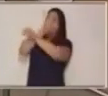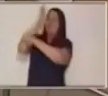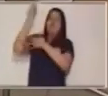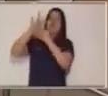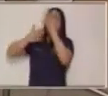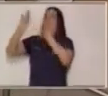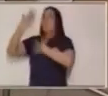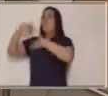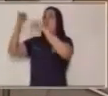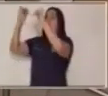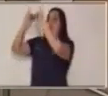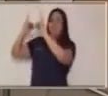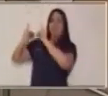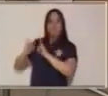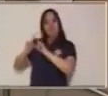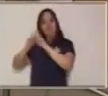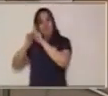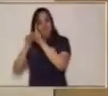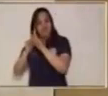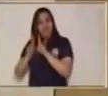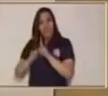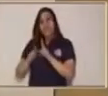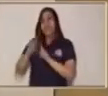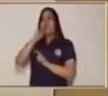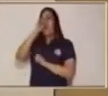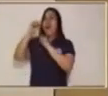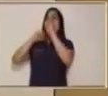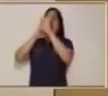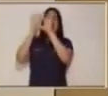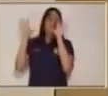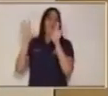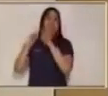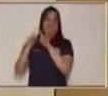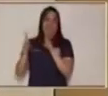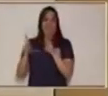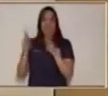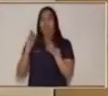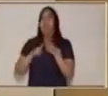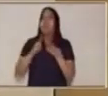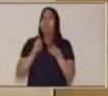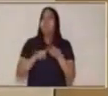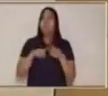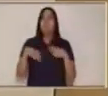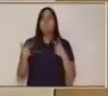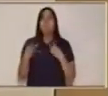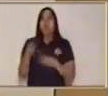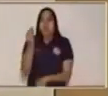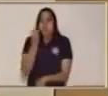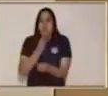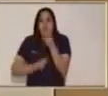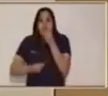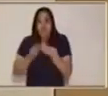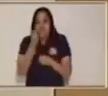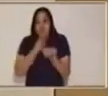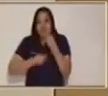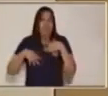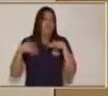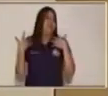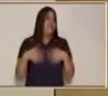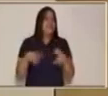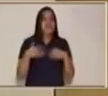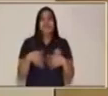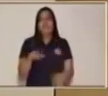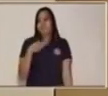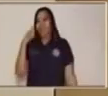diseños preciosos que están por todo el cielo. Lo segundo es la comida. Uy, las